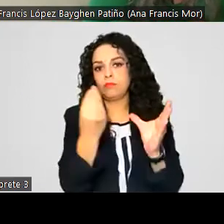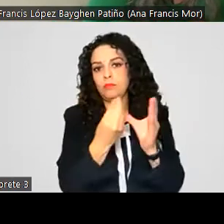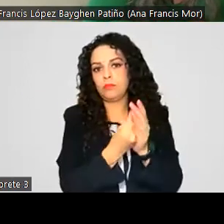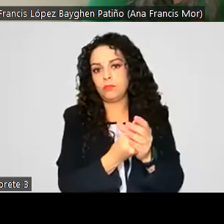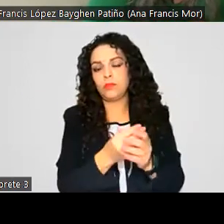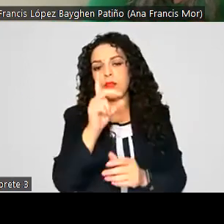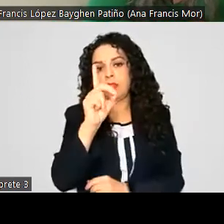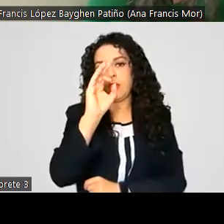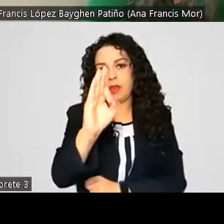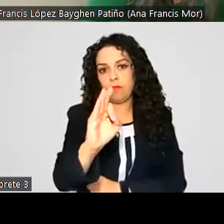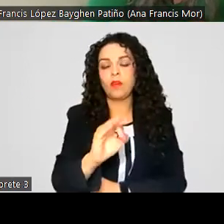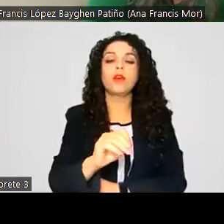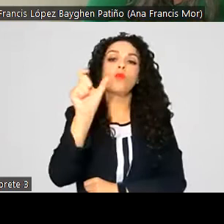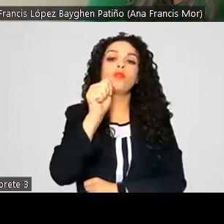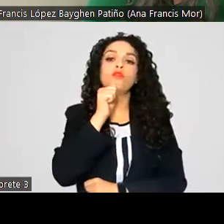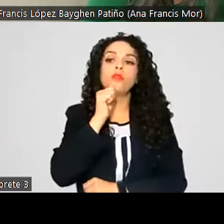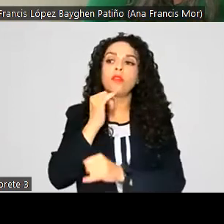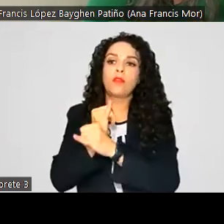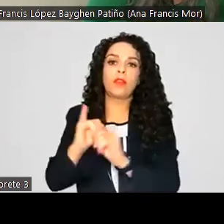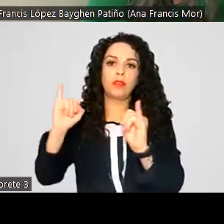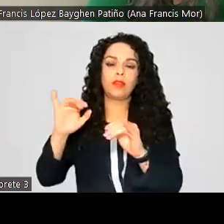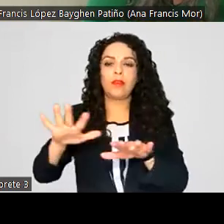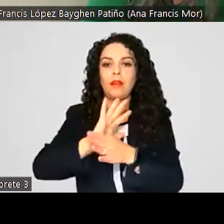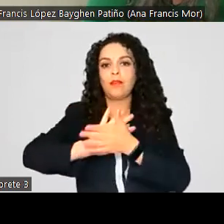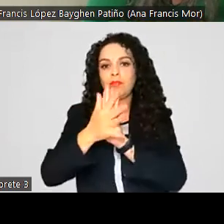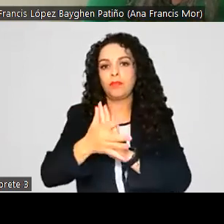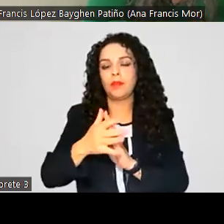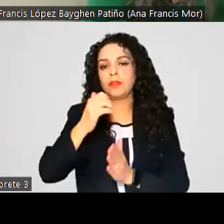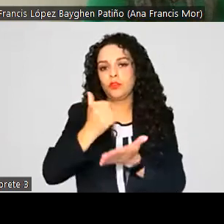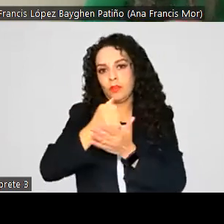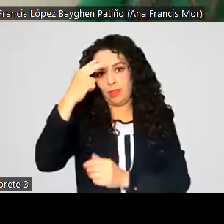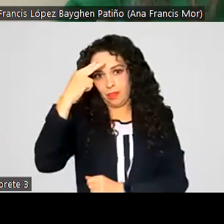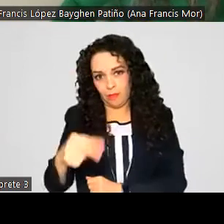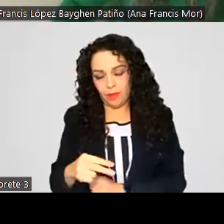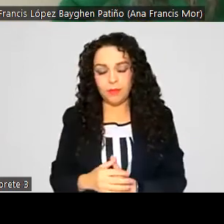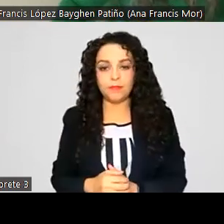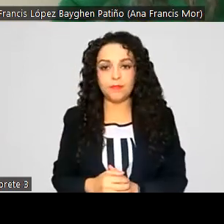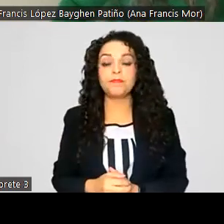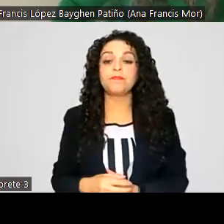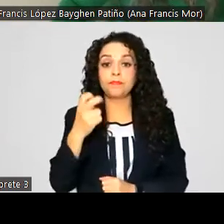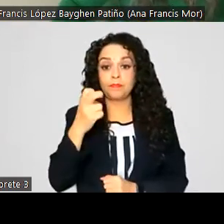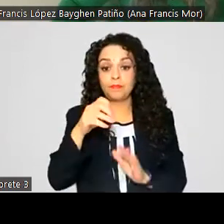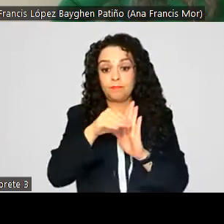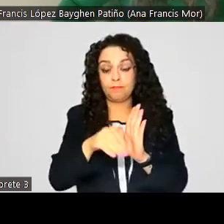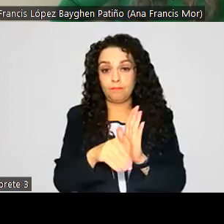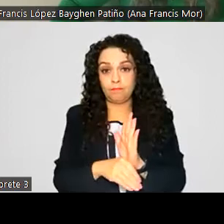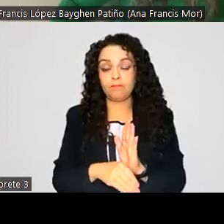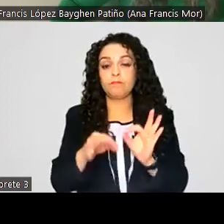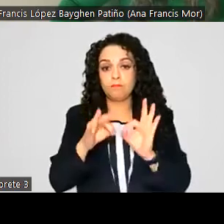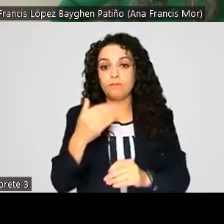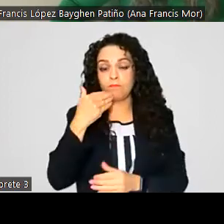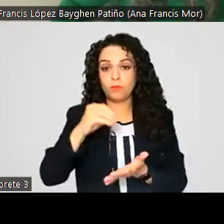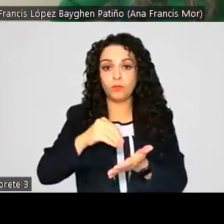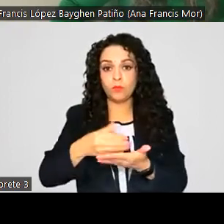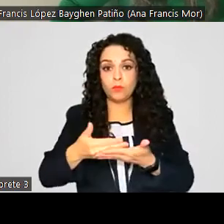causara de autonomía. En este sentido, propone la homologación del marco jurídico vigente en los términos que derivan de la reforma política de la